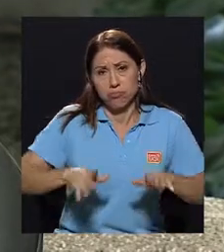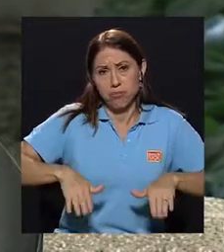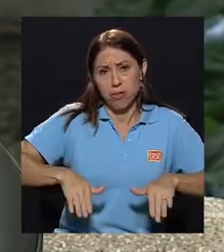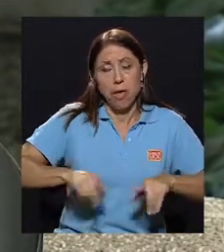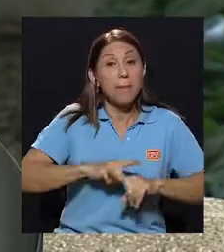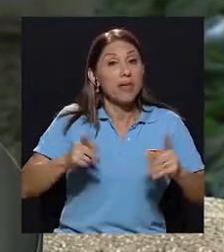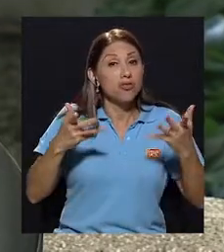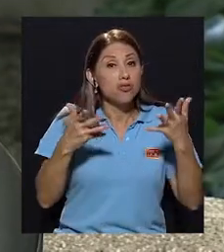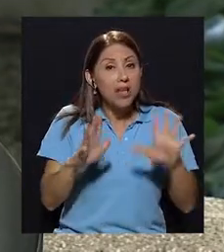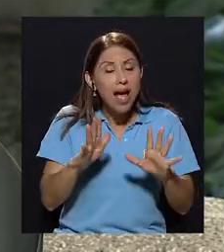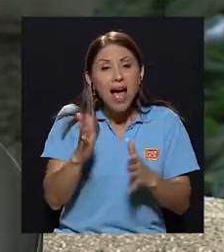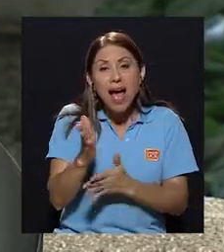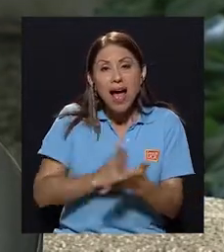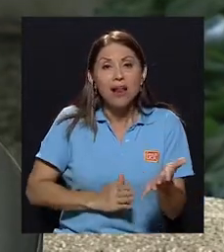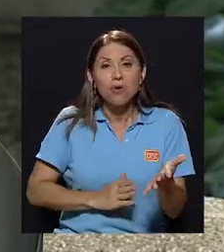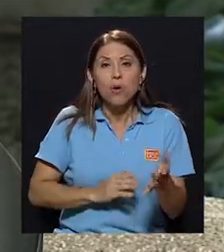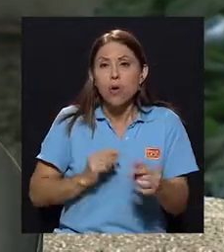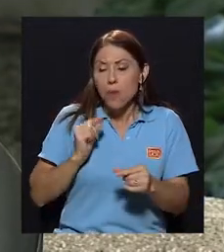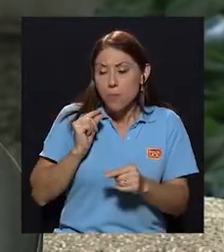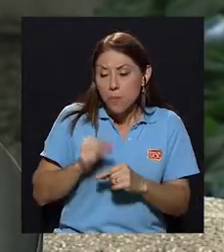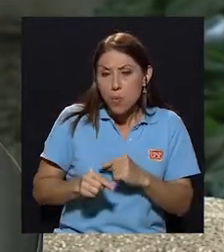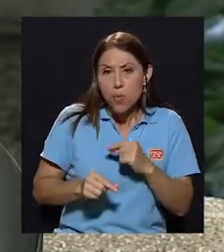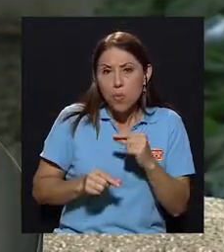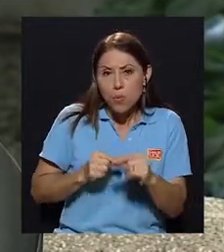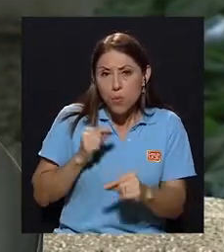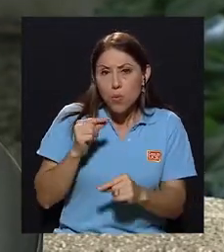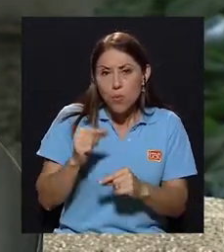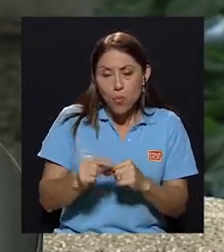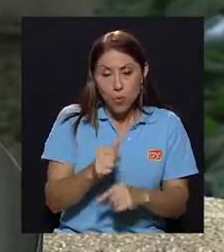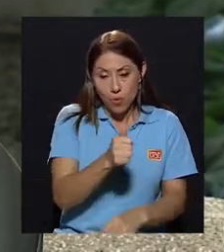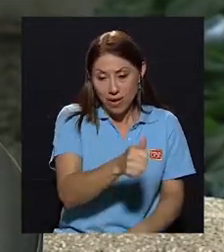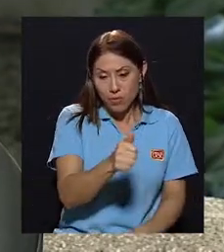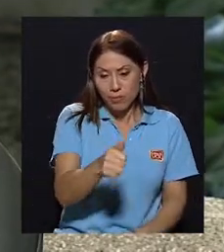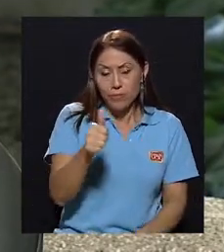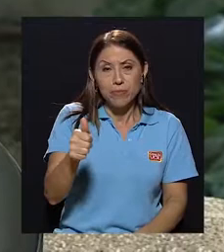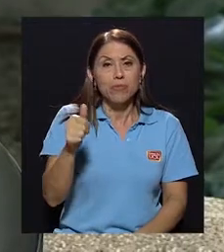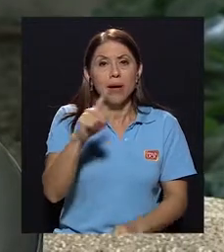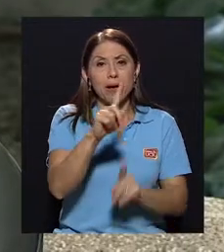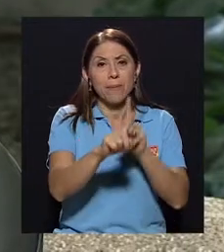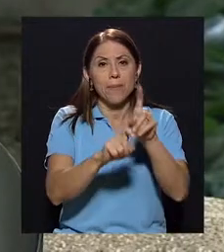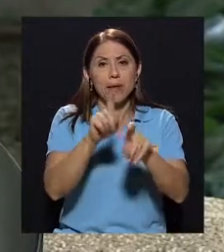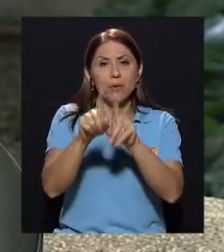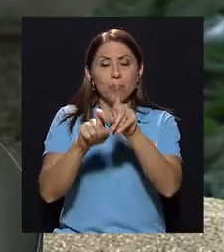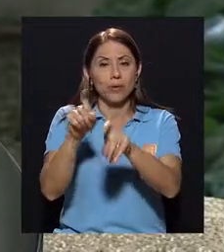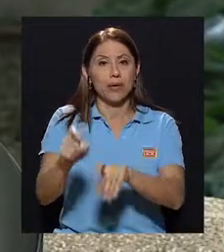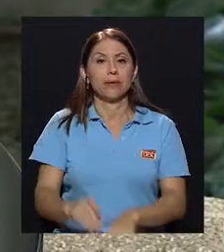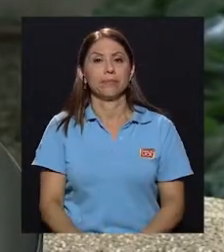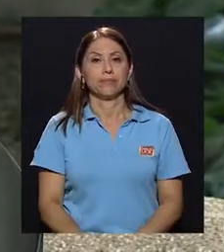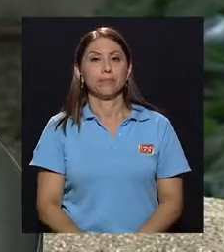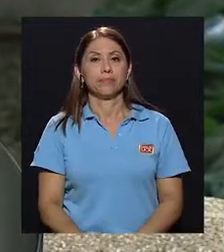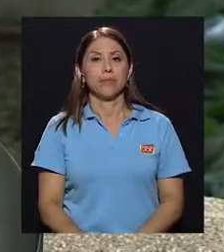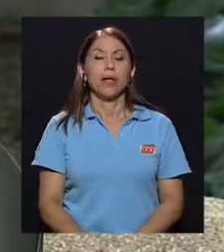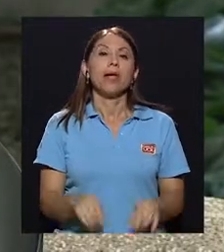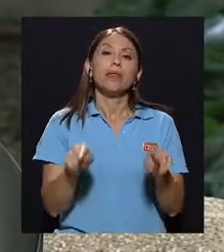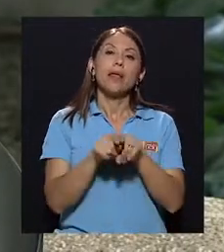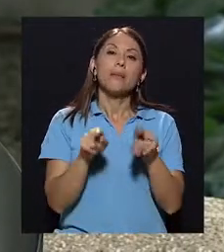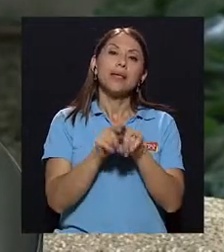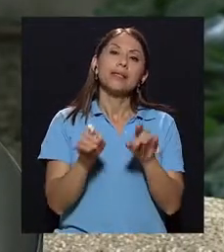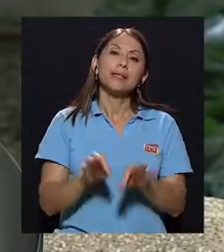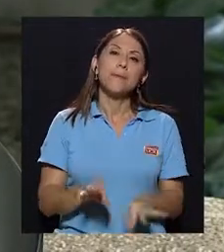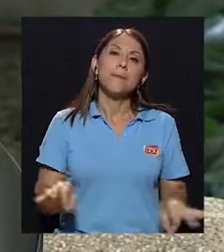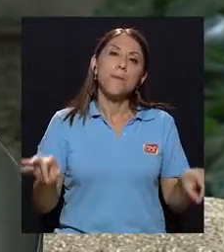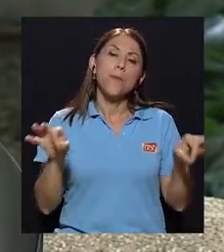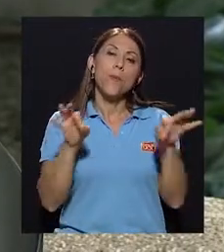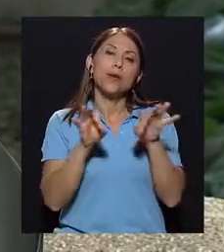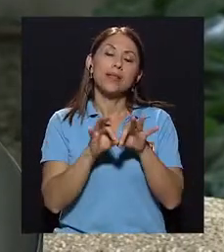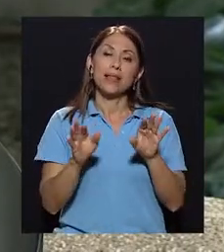y poco a poco los niños van a ir haciendo sus preguntas. Ahora, también es importante que los niños, que las